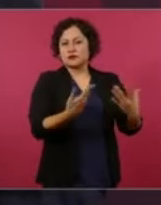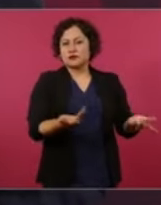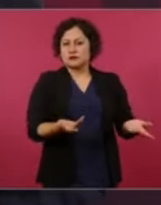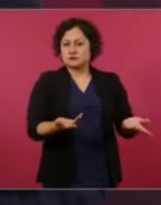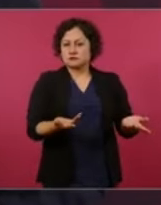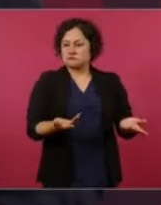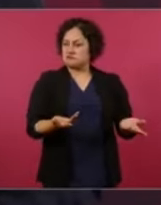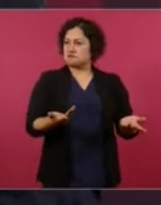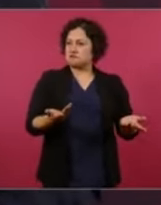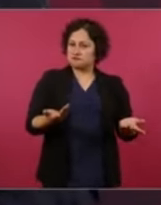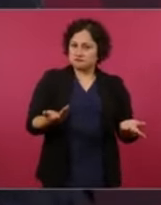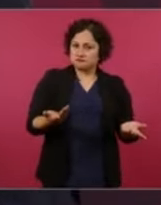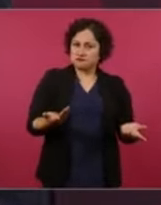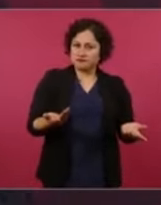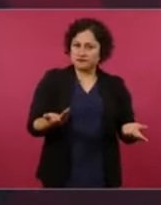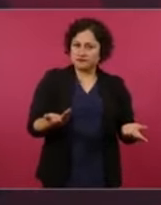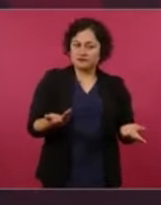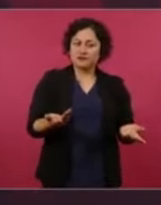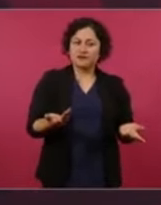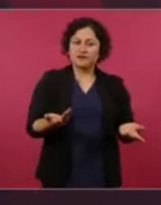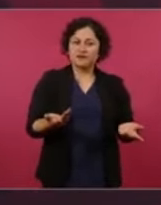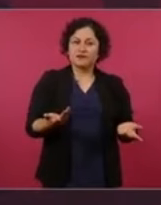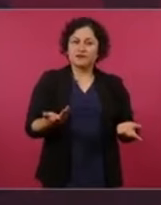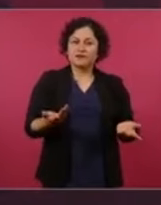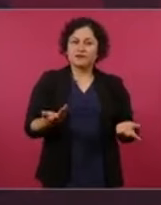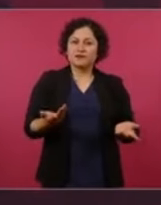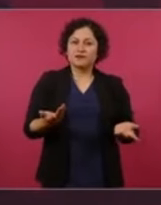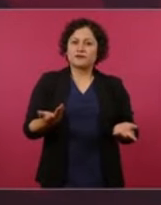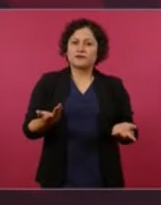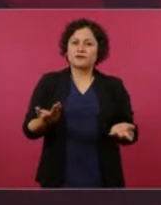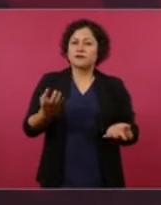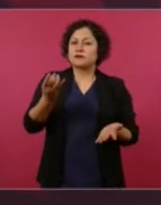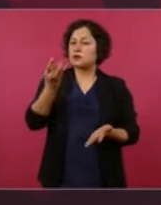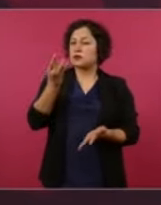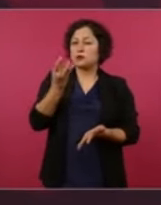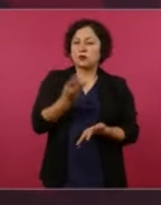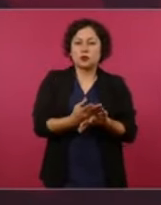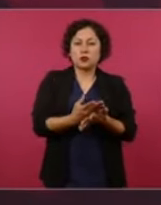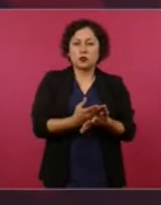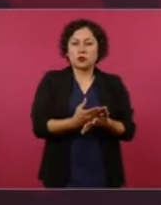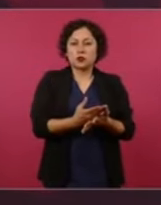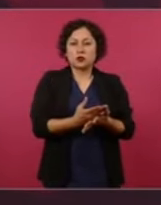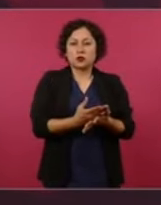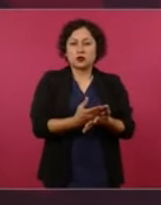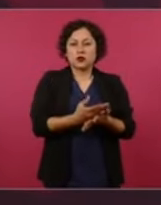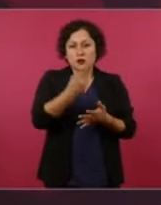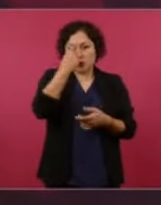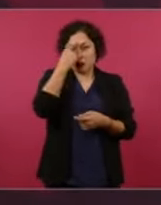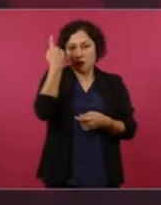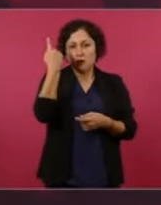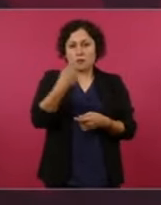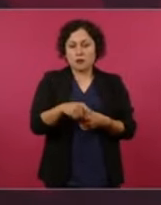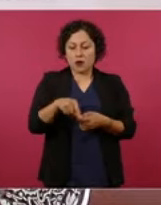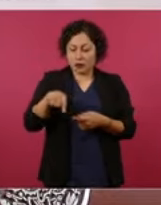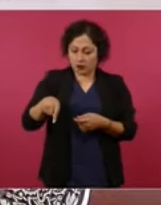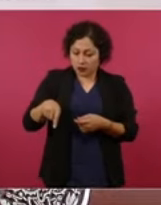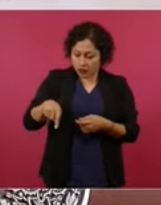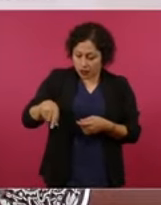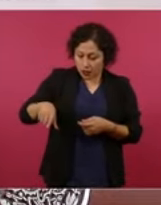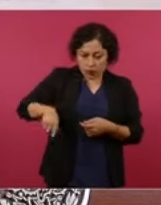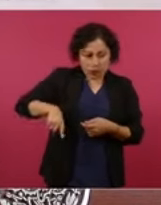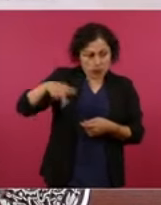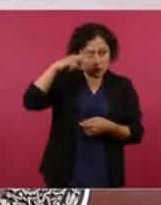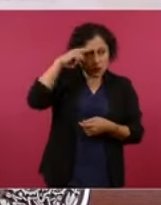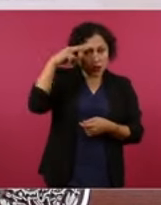para cubrir el expediente y también